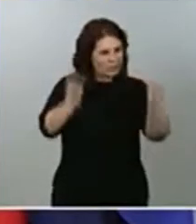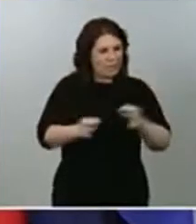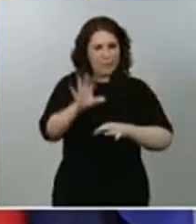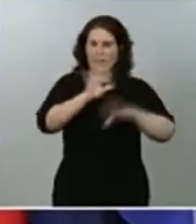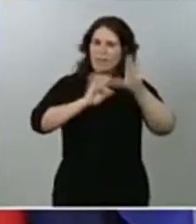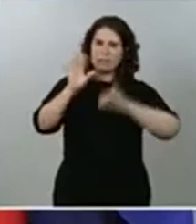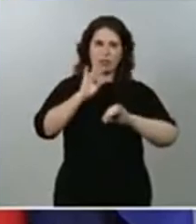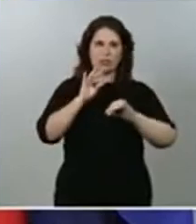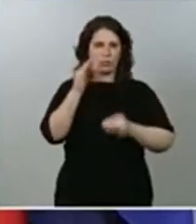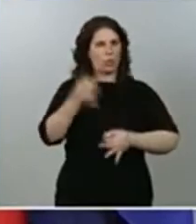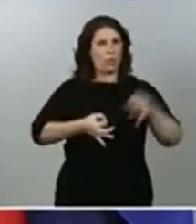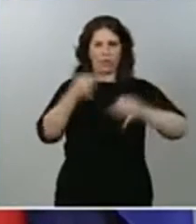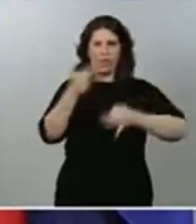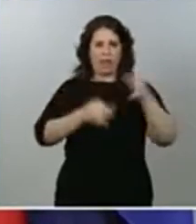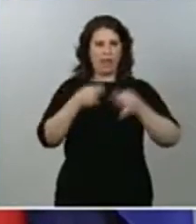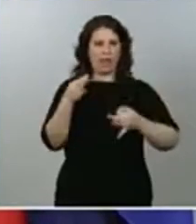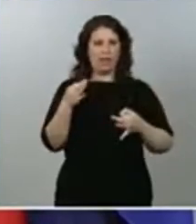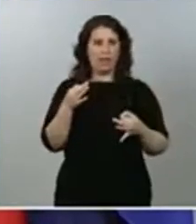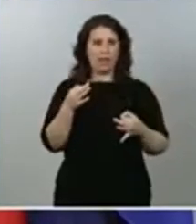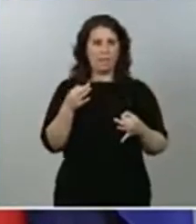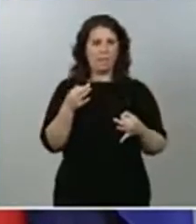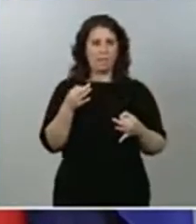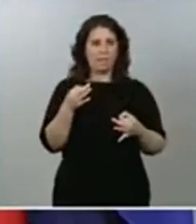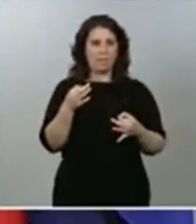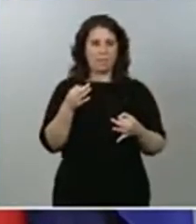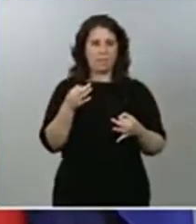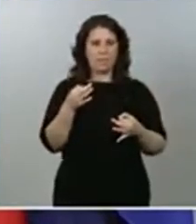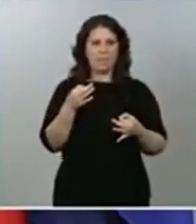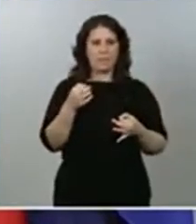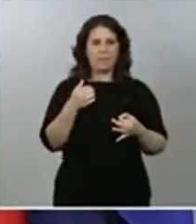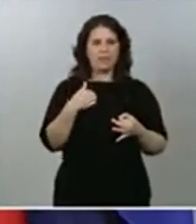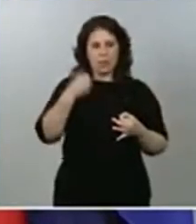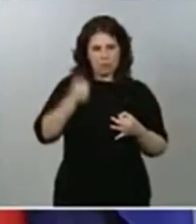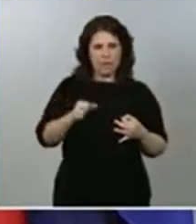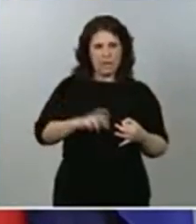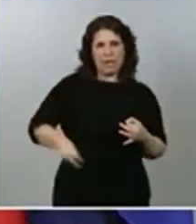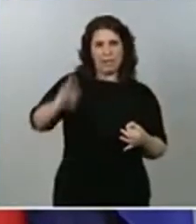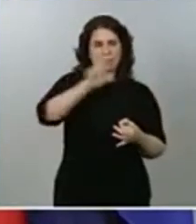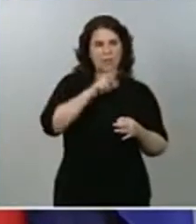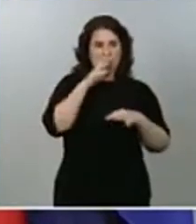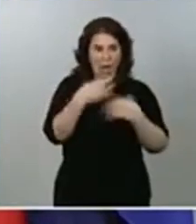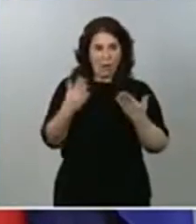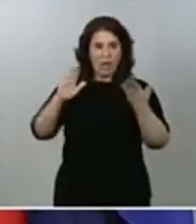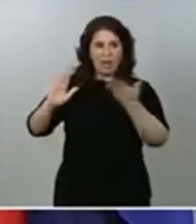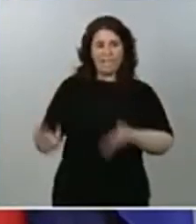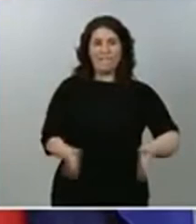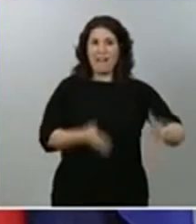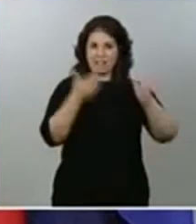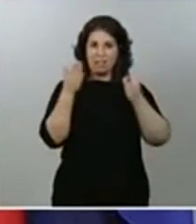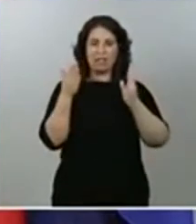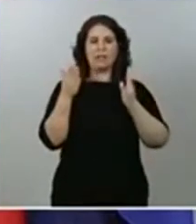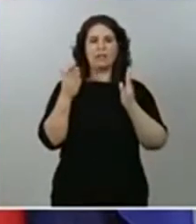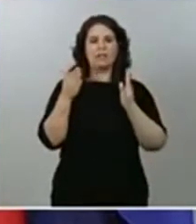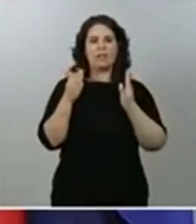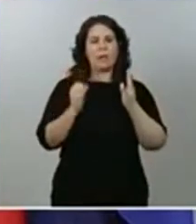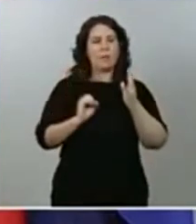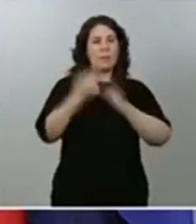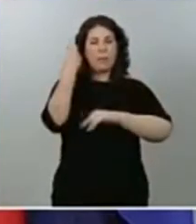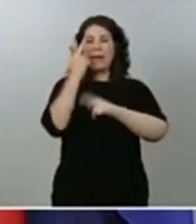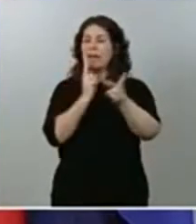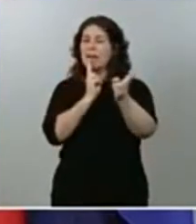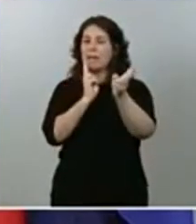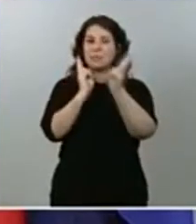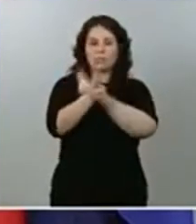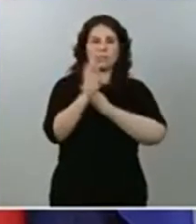respecto al auto que usted me comentó. Insisto en que en esta fase, el protagonismo, la primera actuación corresponde a las comunidades autónomas,